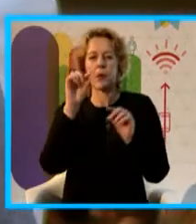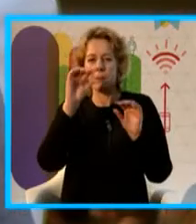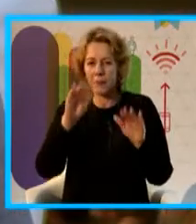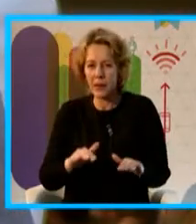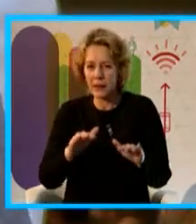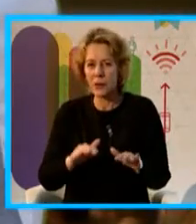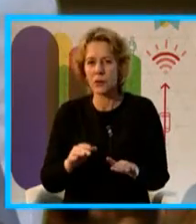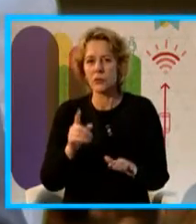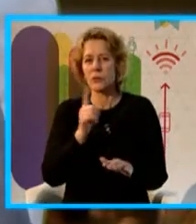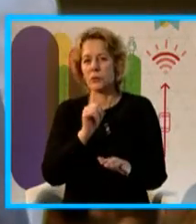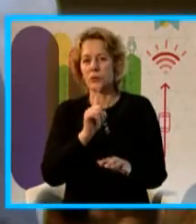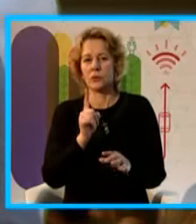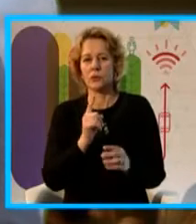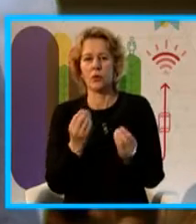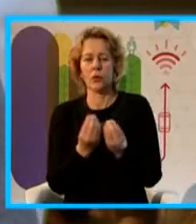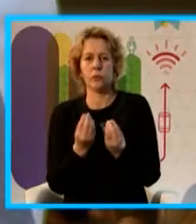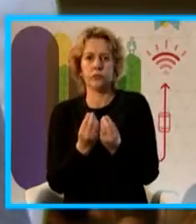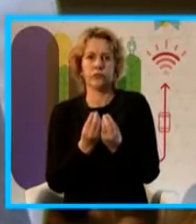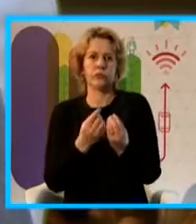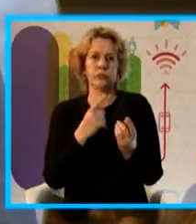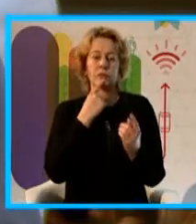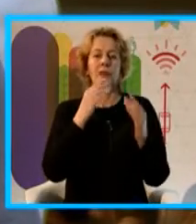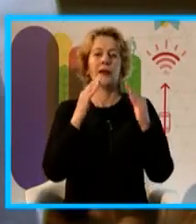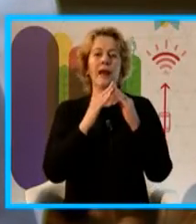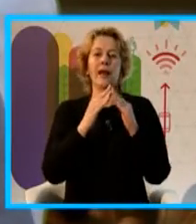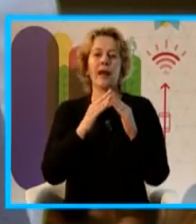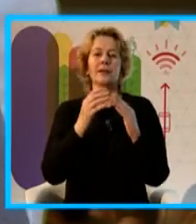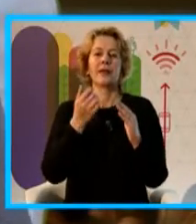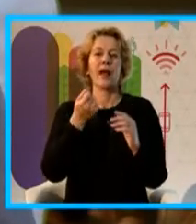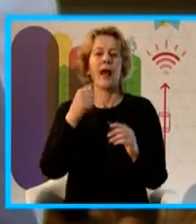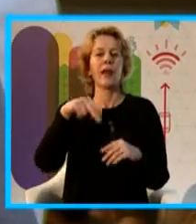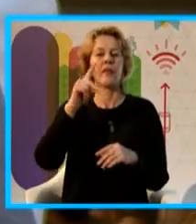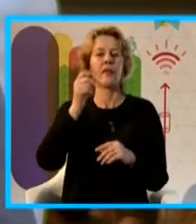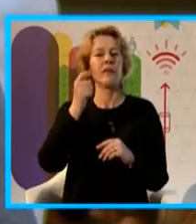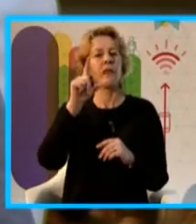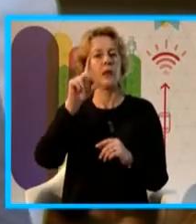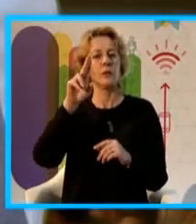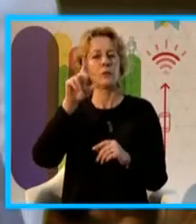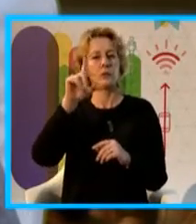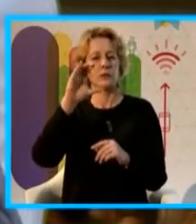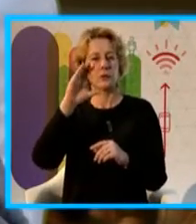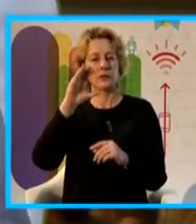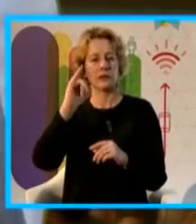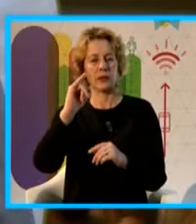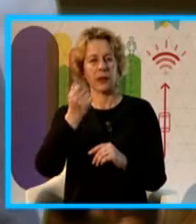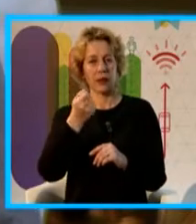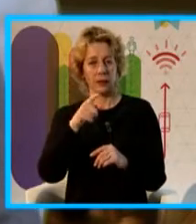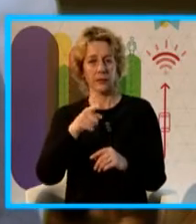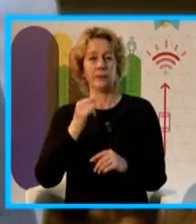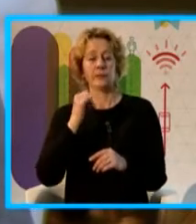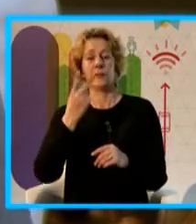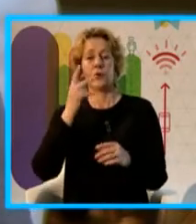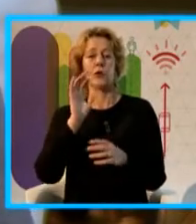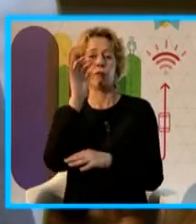donde es más renovadora, donde se encuentra la calle de Andalucía, la fotogalería, hay dos fuentes. Del lado del este,